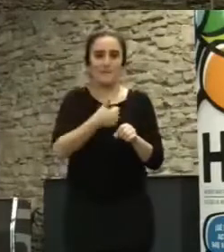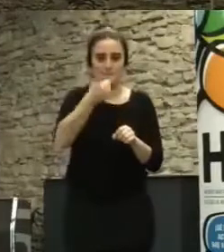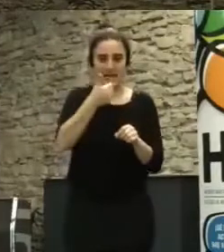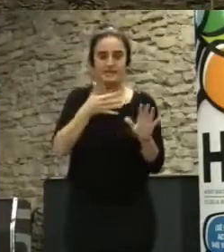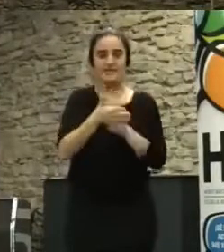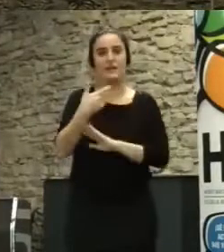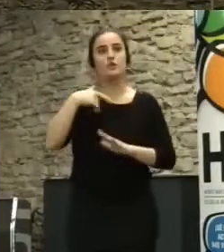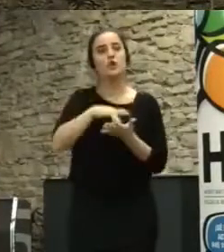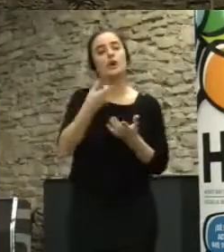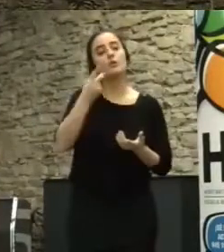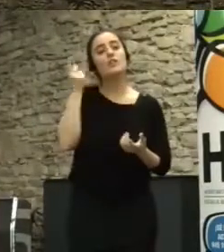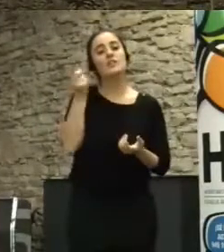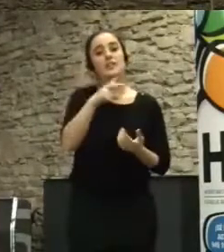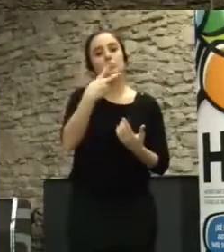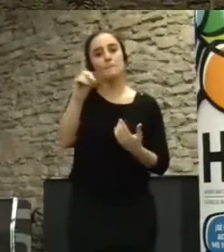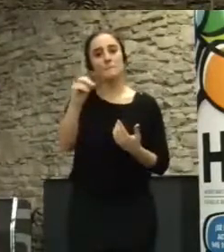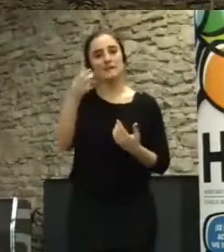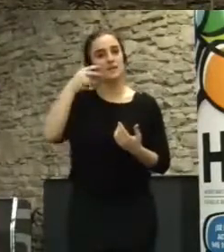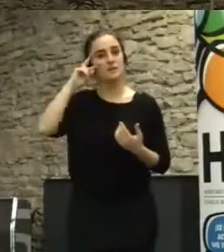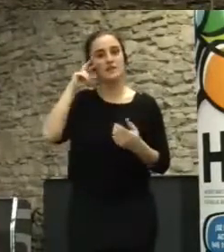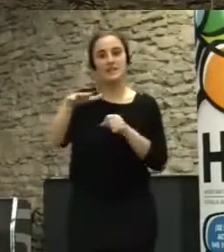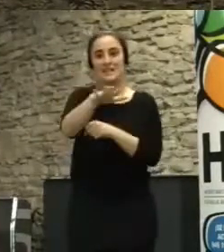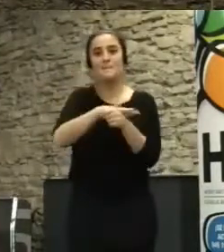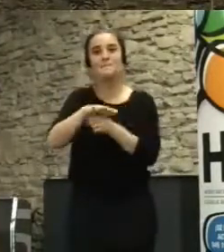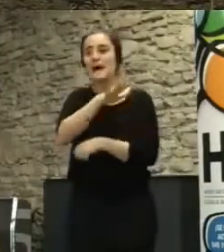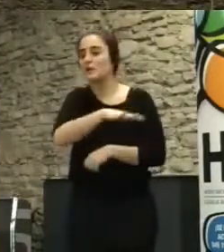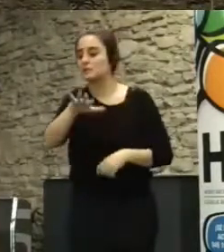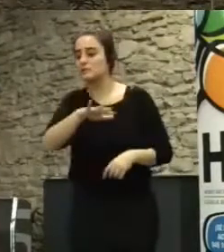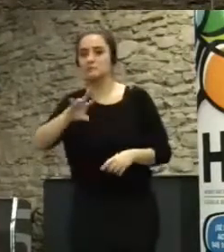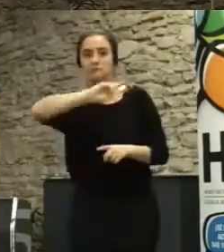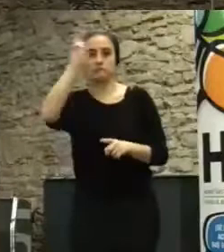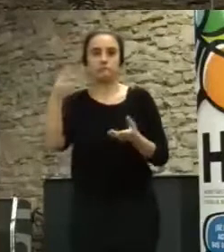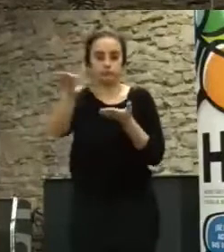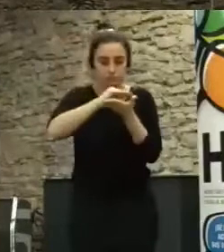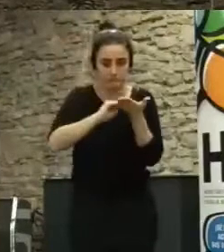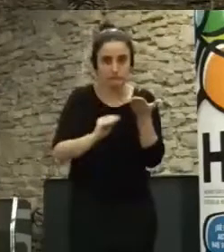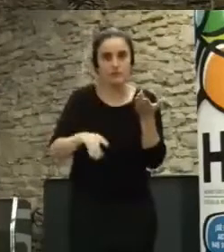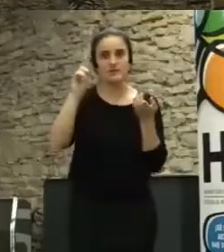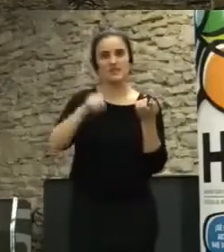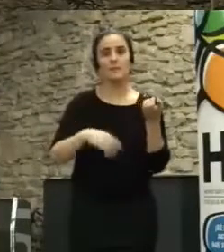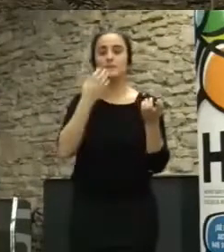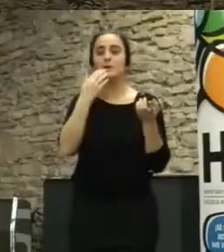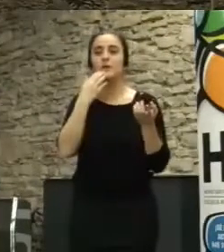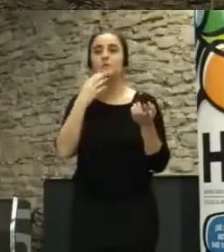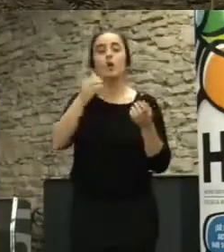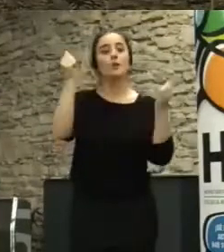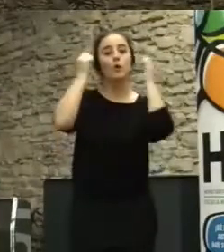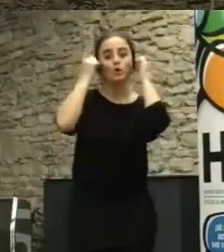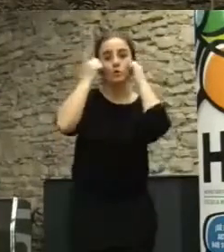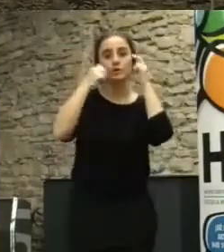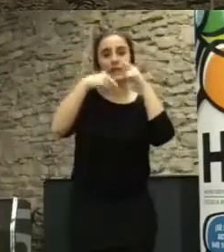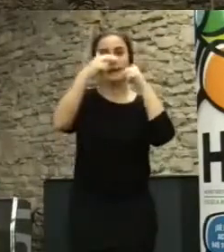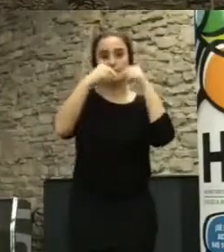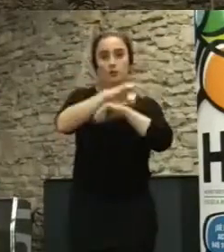de todos los barrios. Se hizo entre algunos estudios de arquitectura, gente que trabaja con innovación ciudadana,